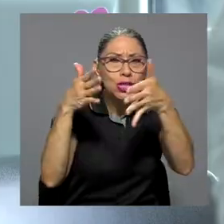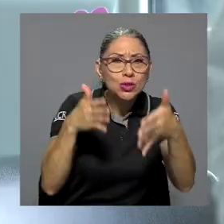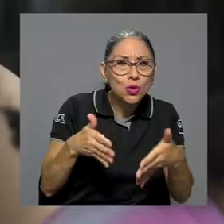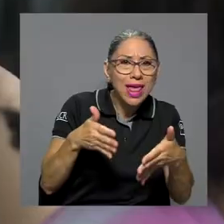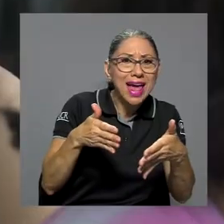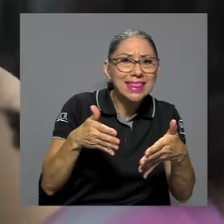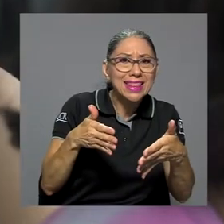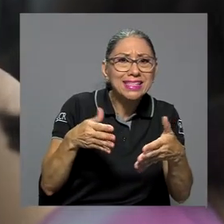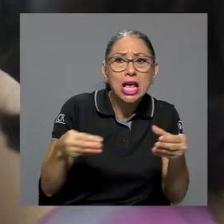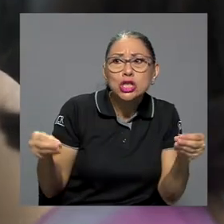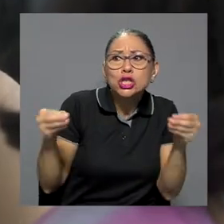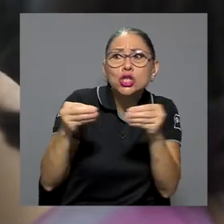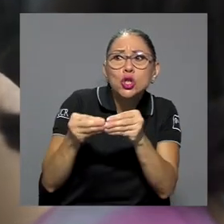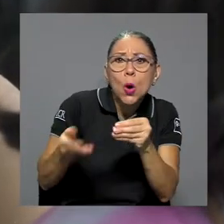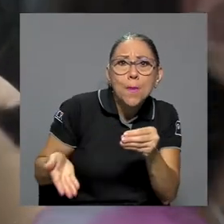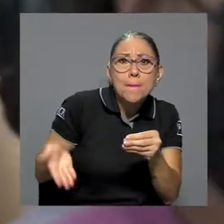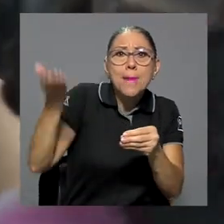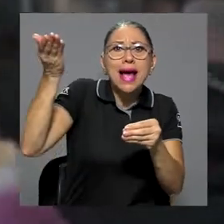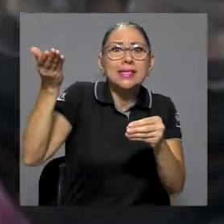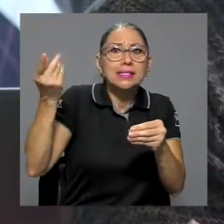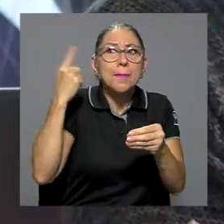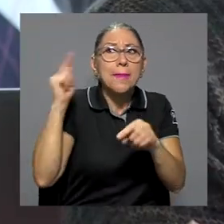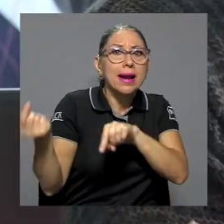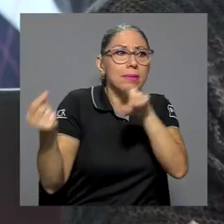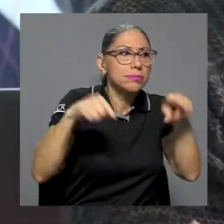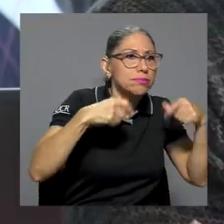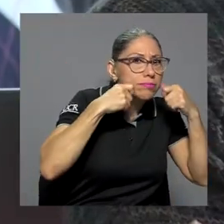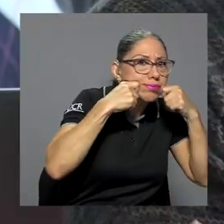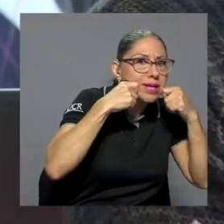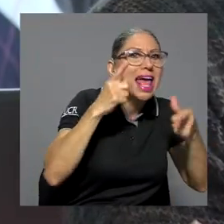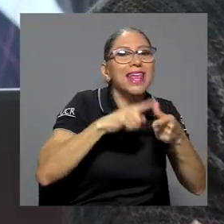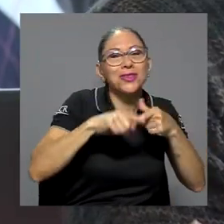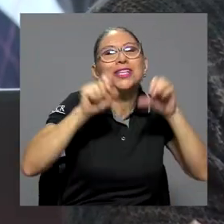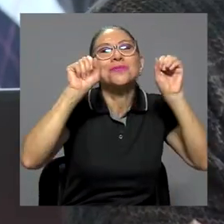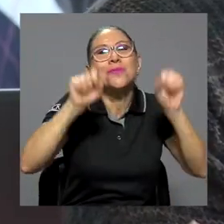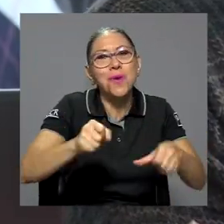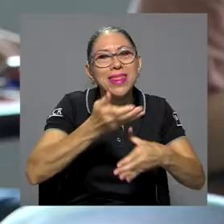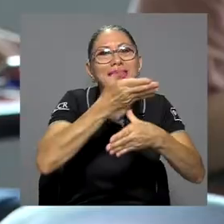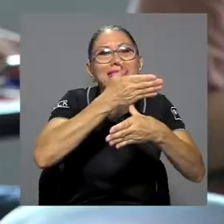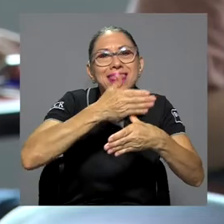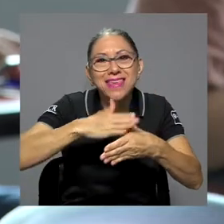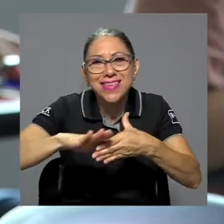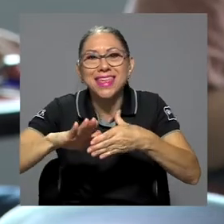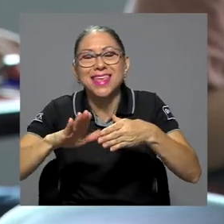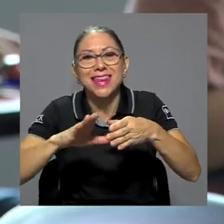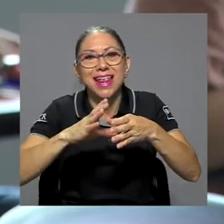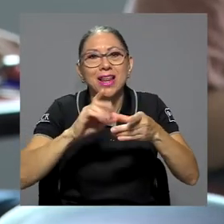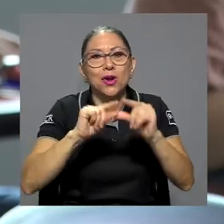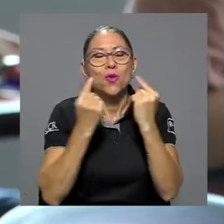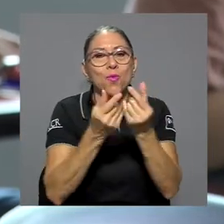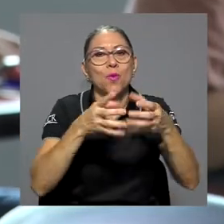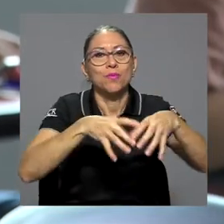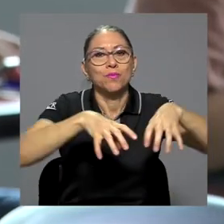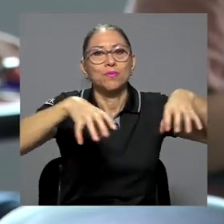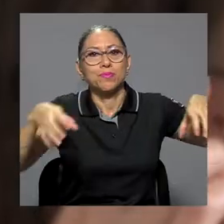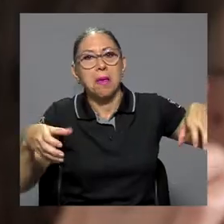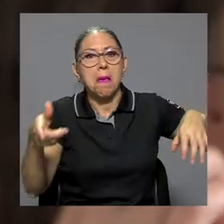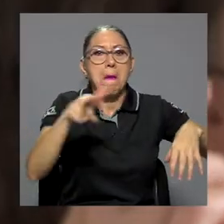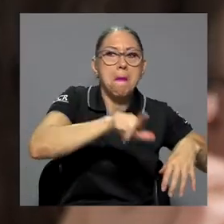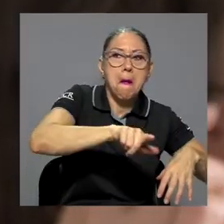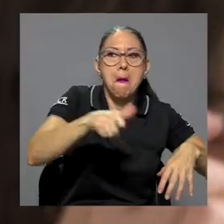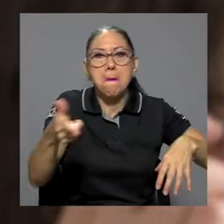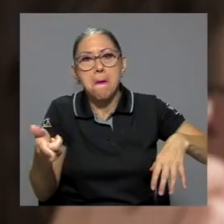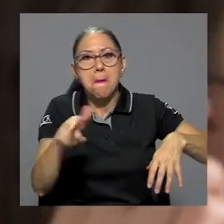asciende a la capacidad física, puede dividir el grupo e intercalar la asistencia al aula física por semana,